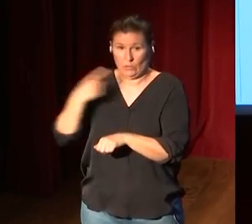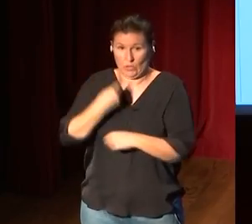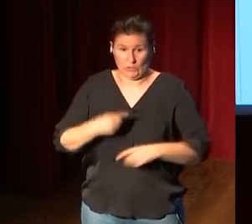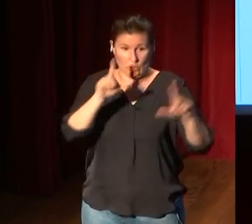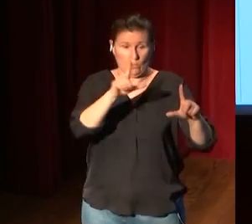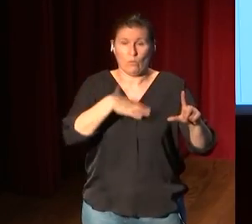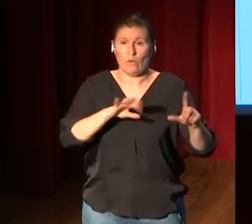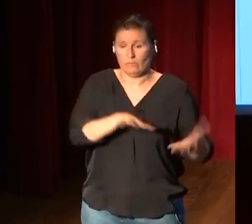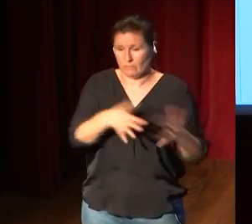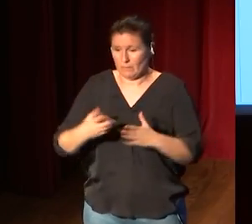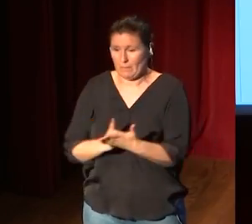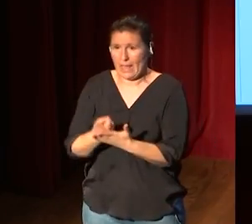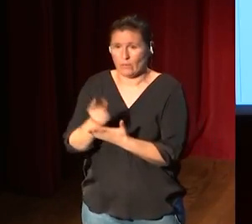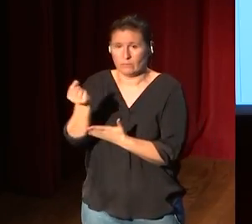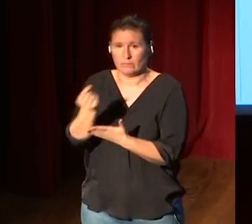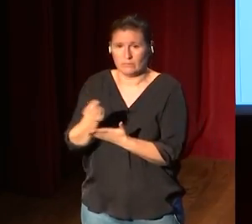plano